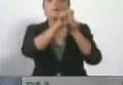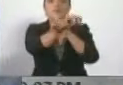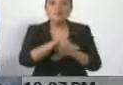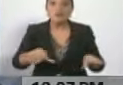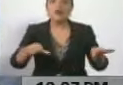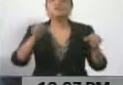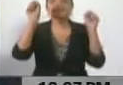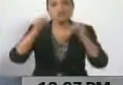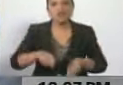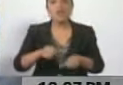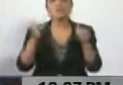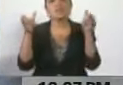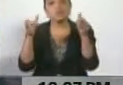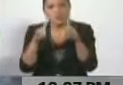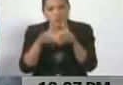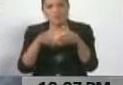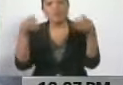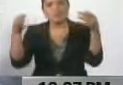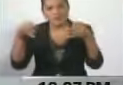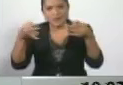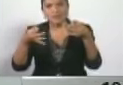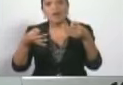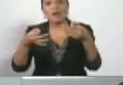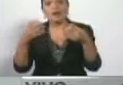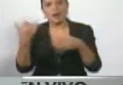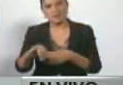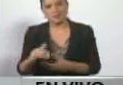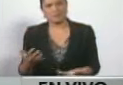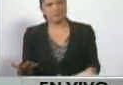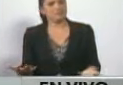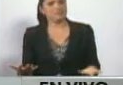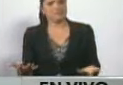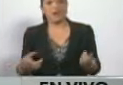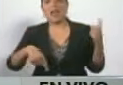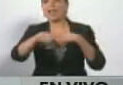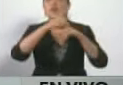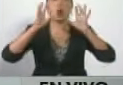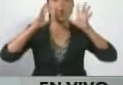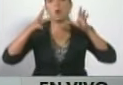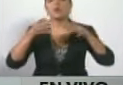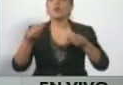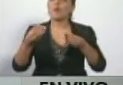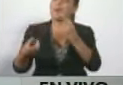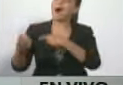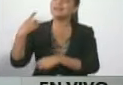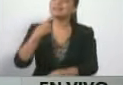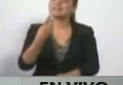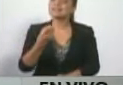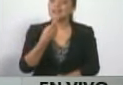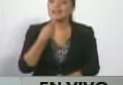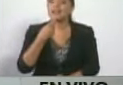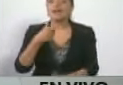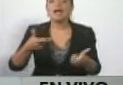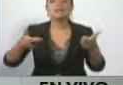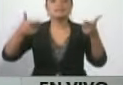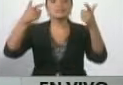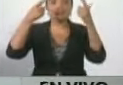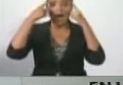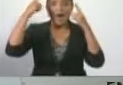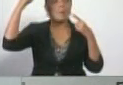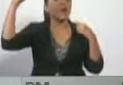que en efecto las reuniones se habían dado. Los tenemos locos. ¿Cómo es que cantaban ustedes antes? Chávez lo tiene.